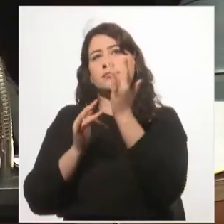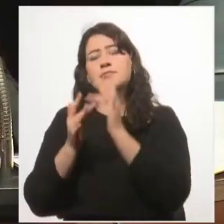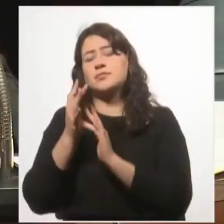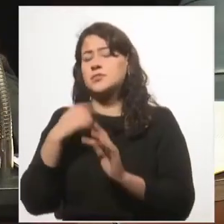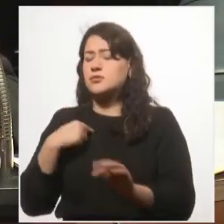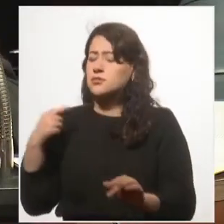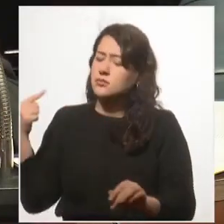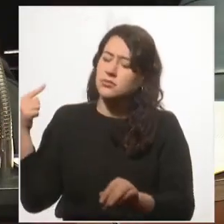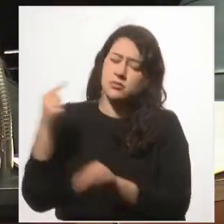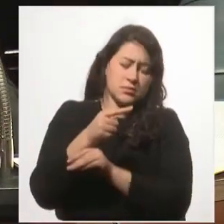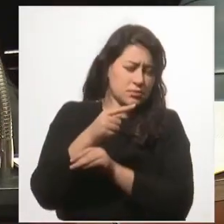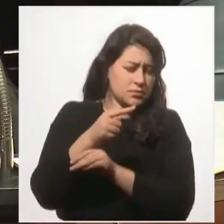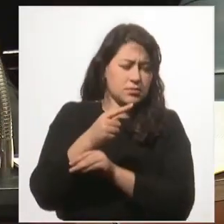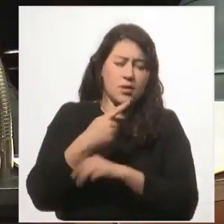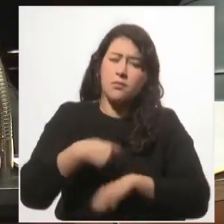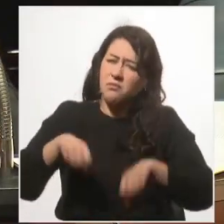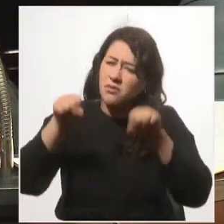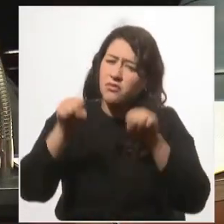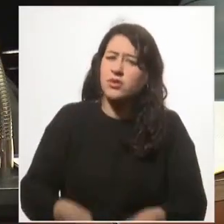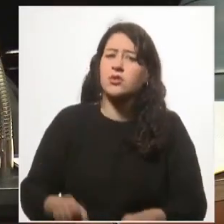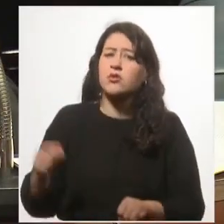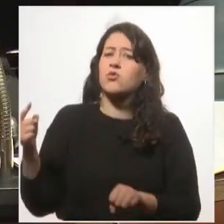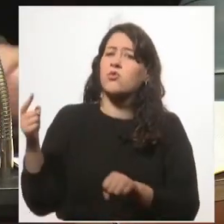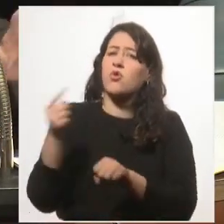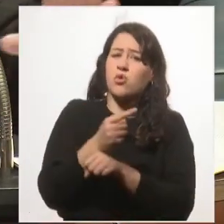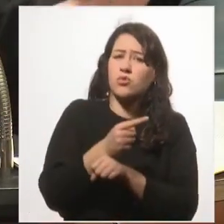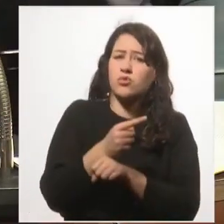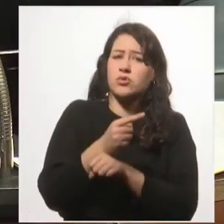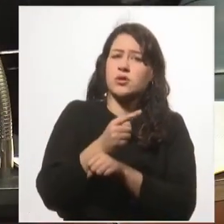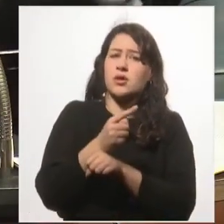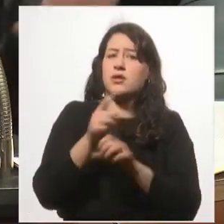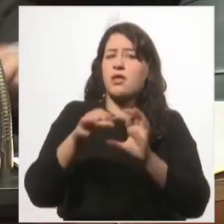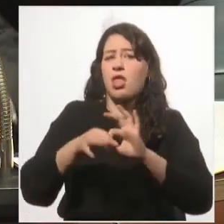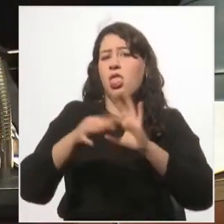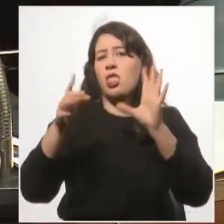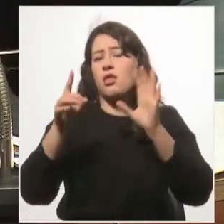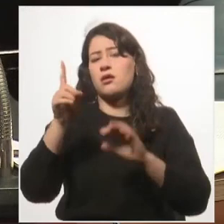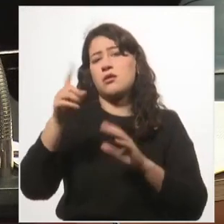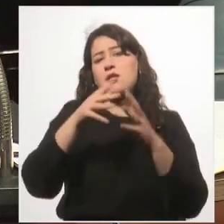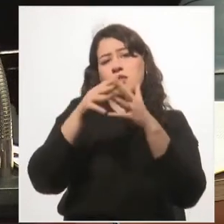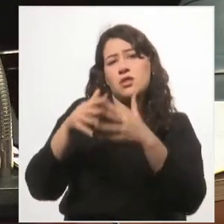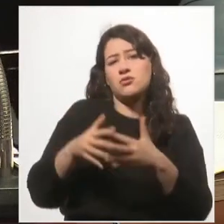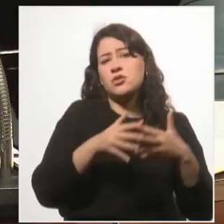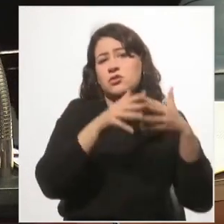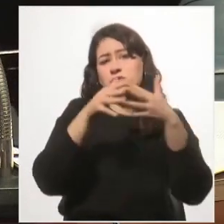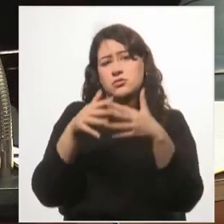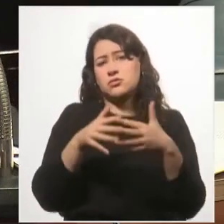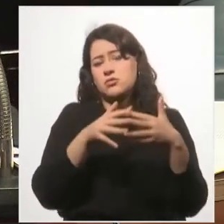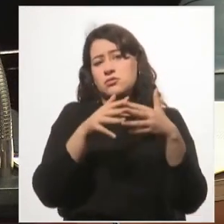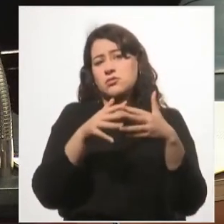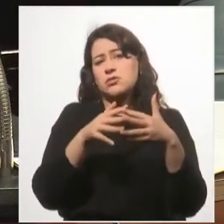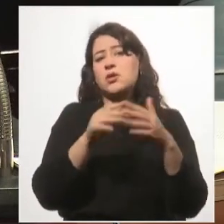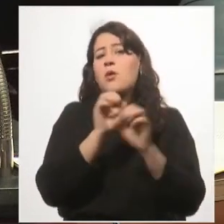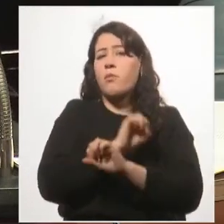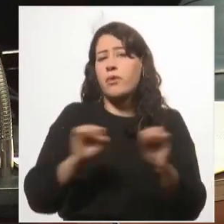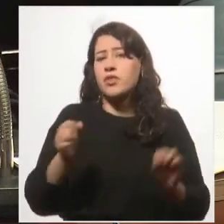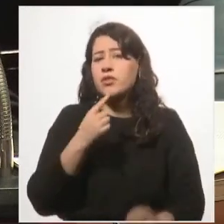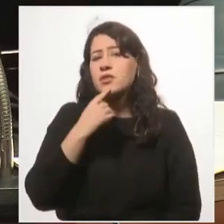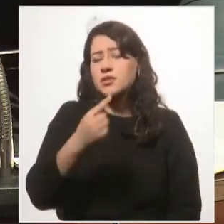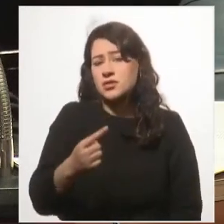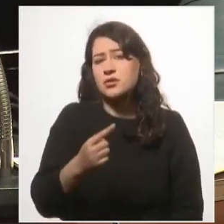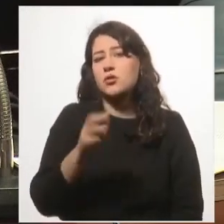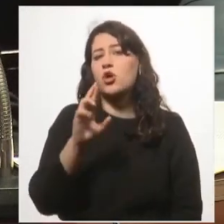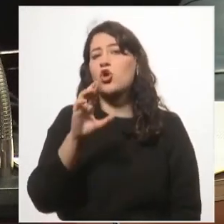rechazo profundamente el utilitarismo democrático de los Estados Unidos y puedo decir, como